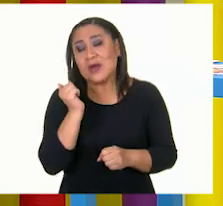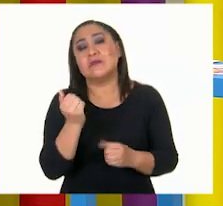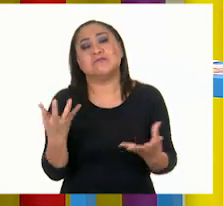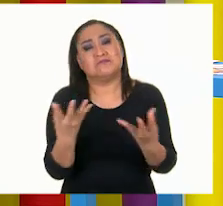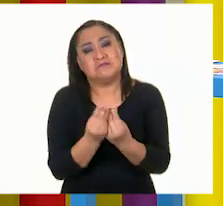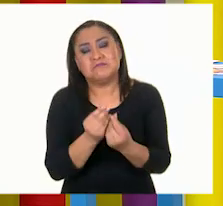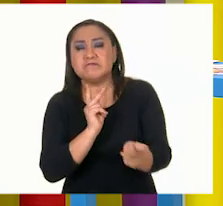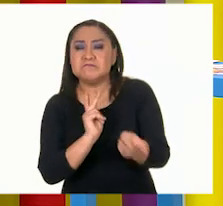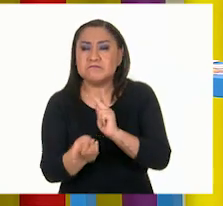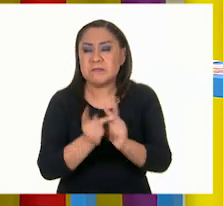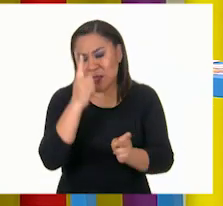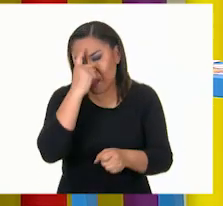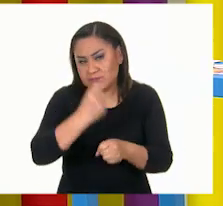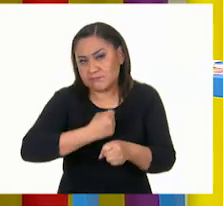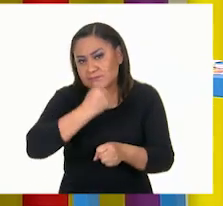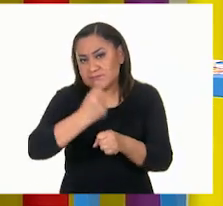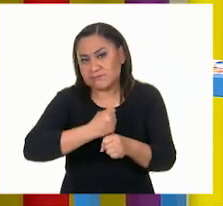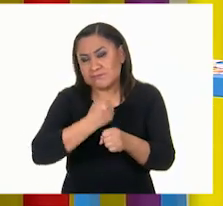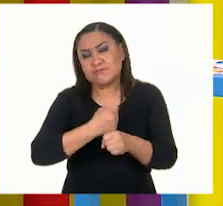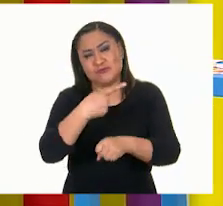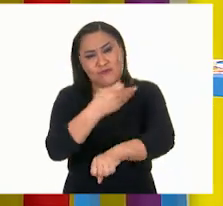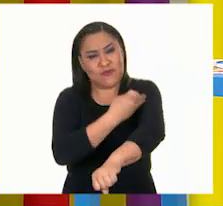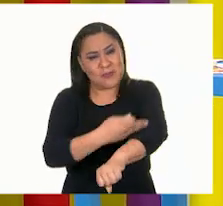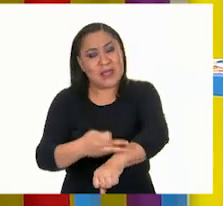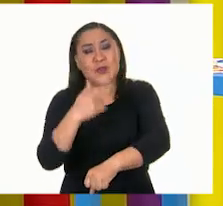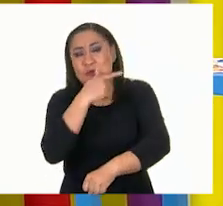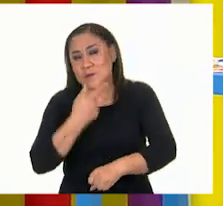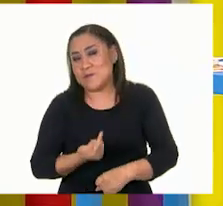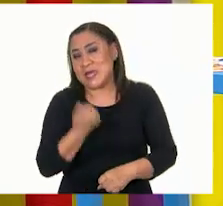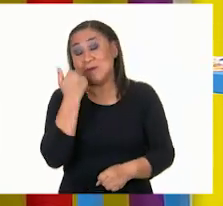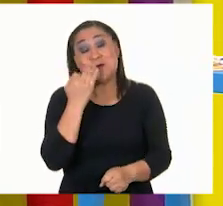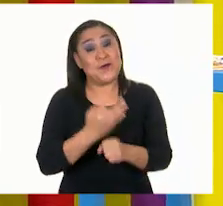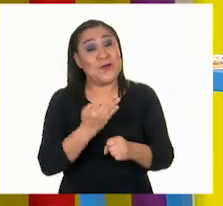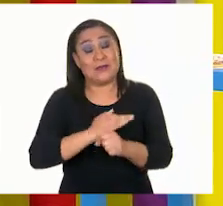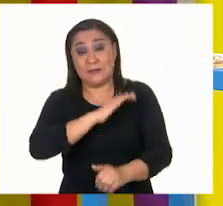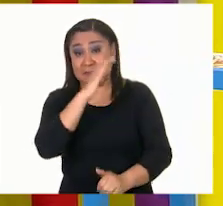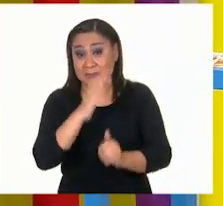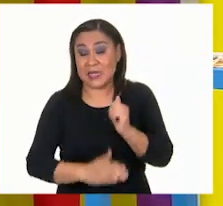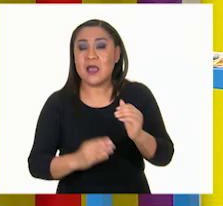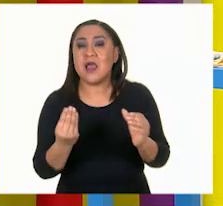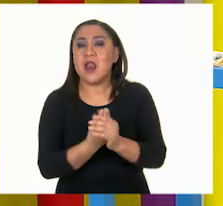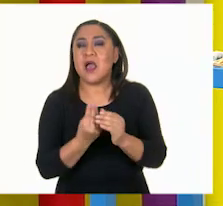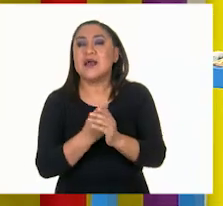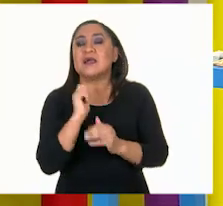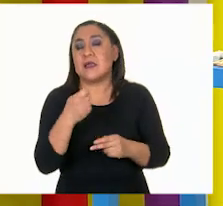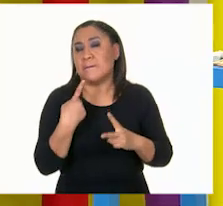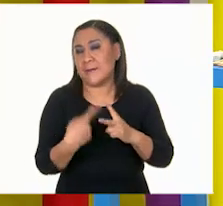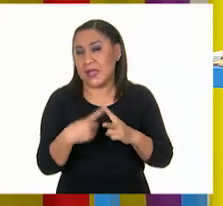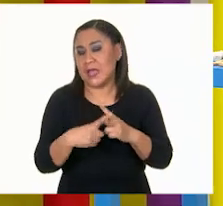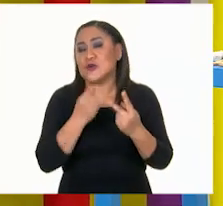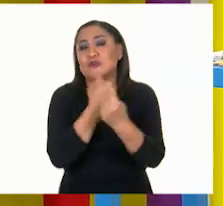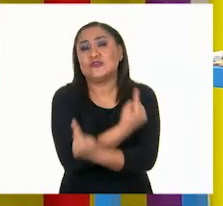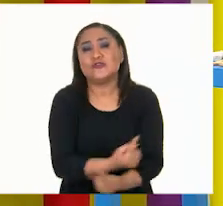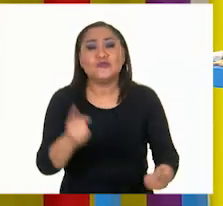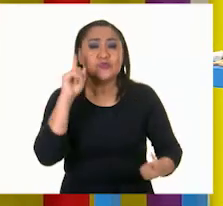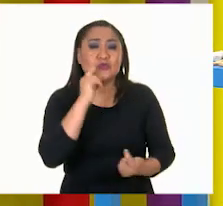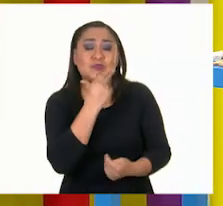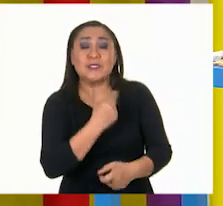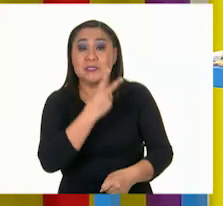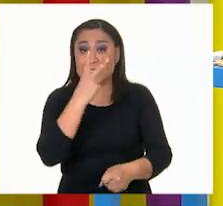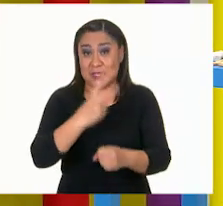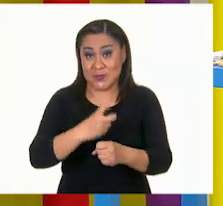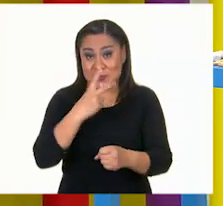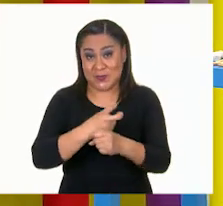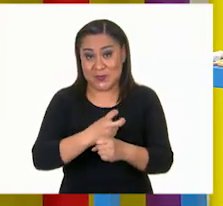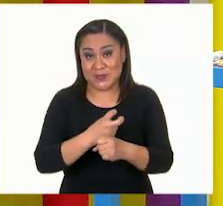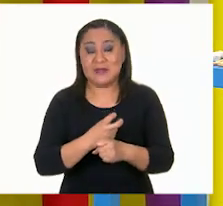para practicarla y platica con tu familia en tu lengua materna. Por hoy hemos terminado con la clase de matemáticas para niñas y niños de segundo grado